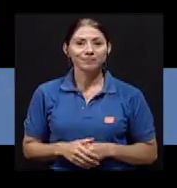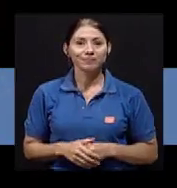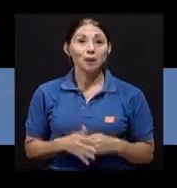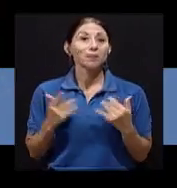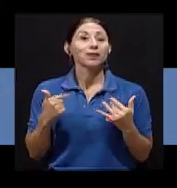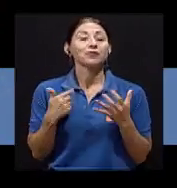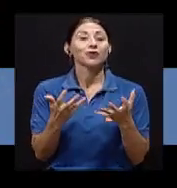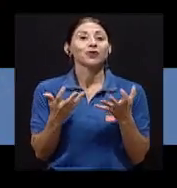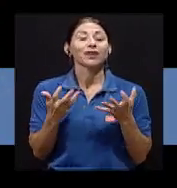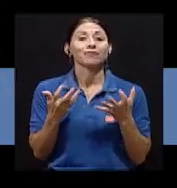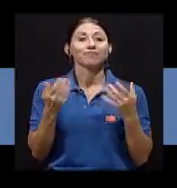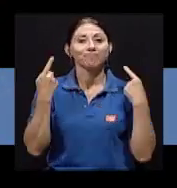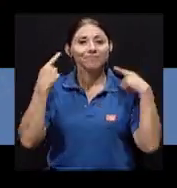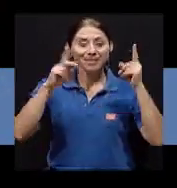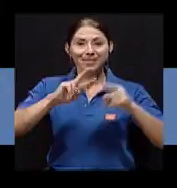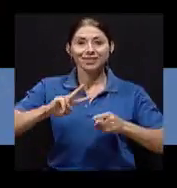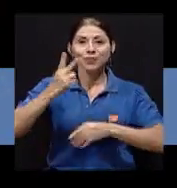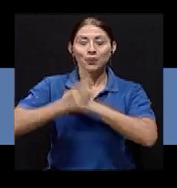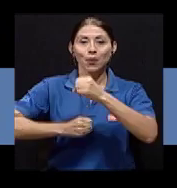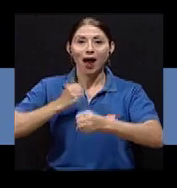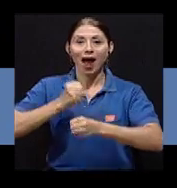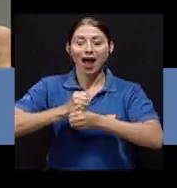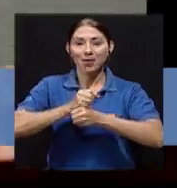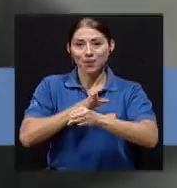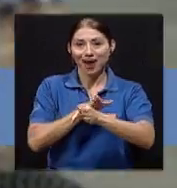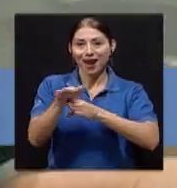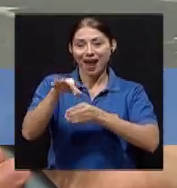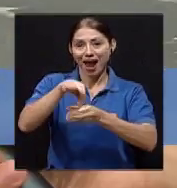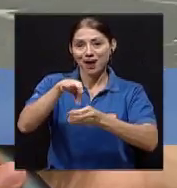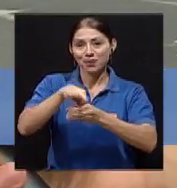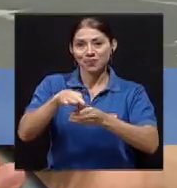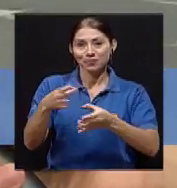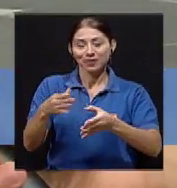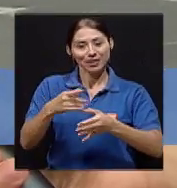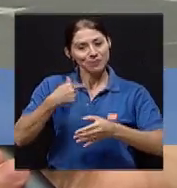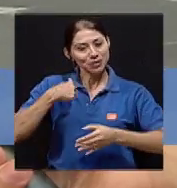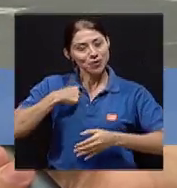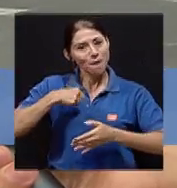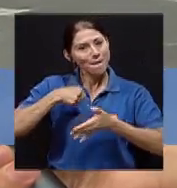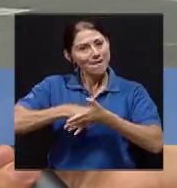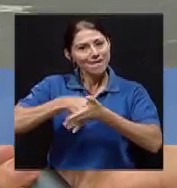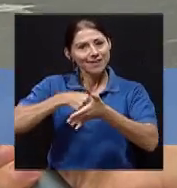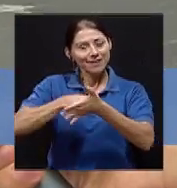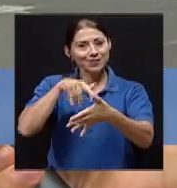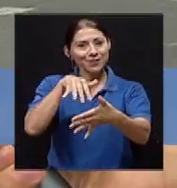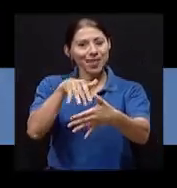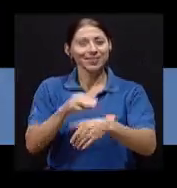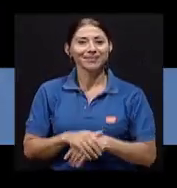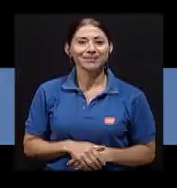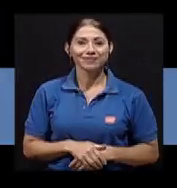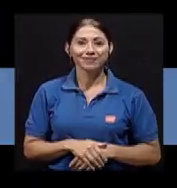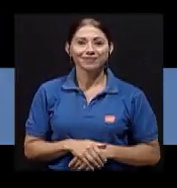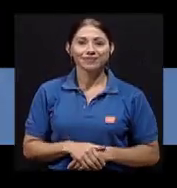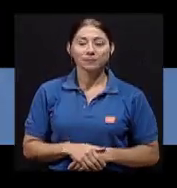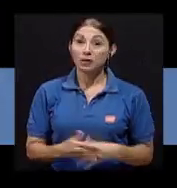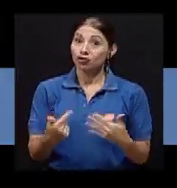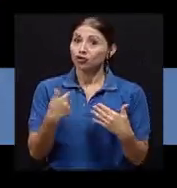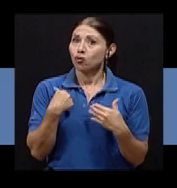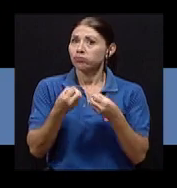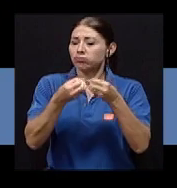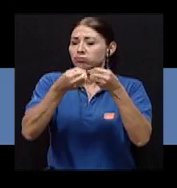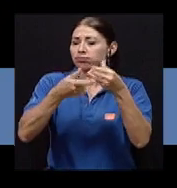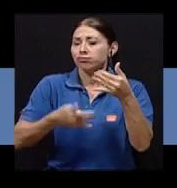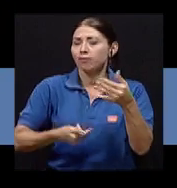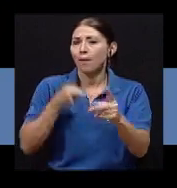Bueno, llegar al segundo año, hago, y poniéndole un montón, estudiando bastante. Bueno, tengo bastantes